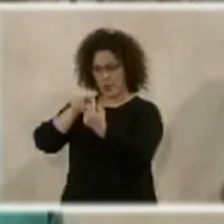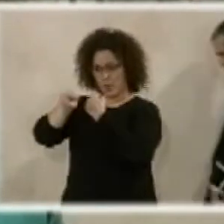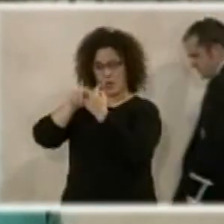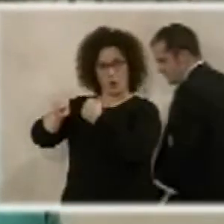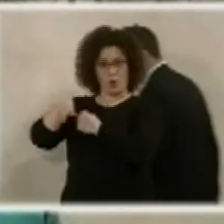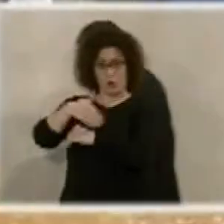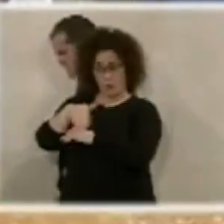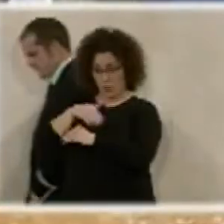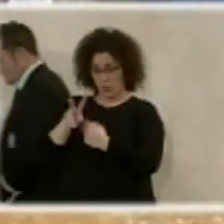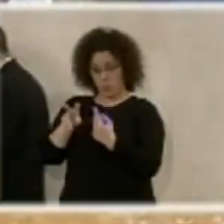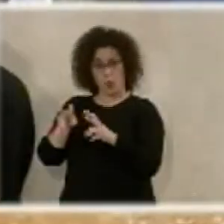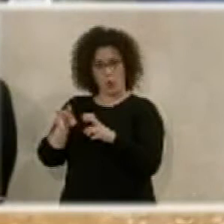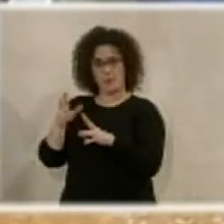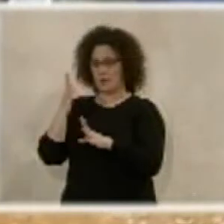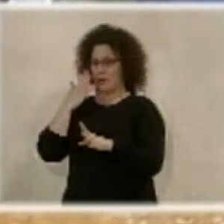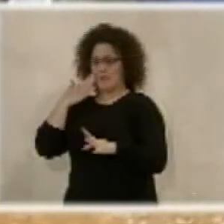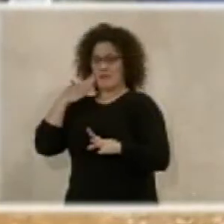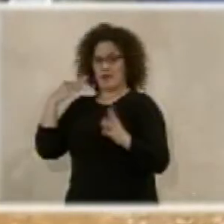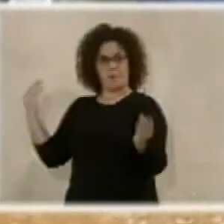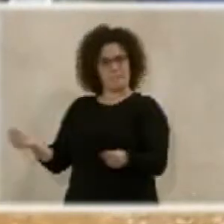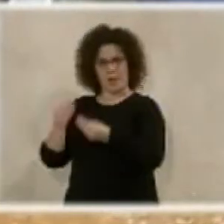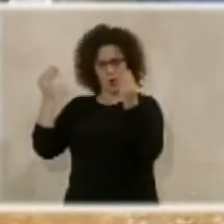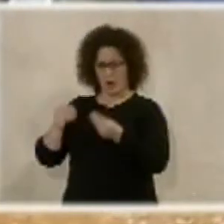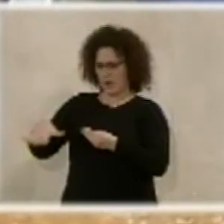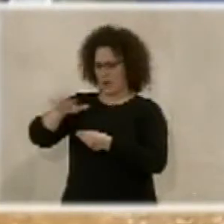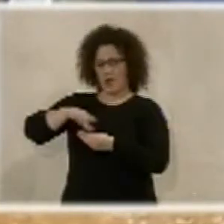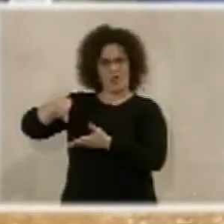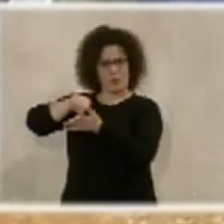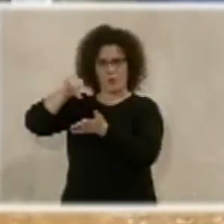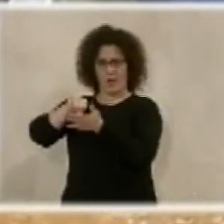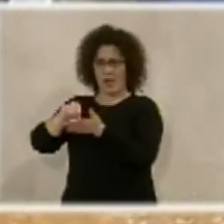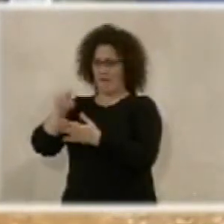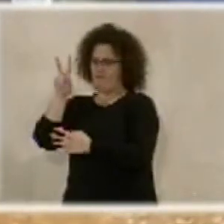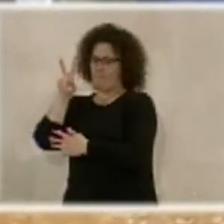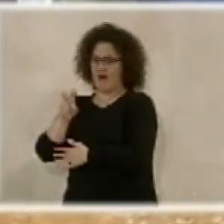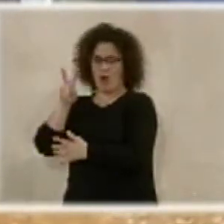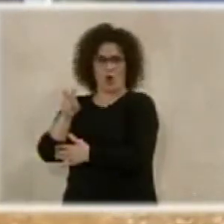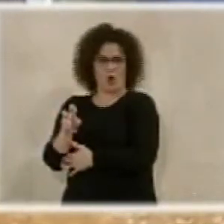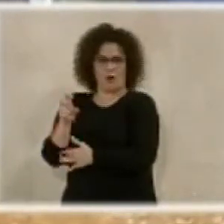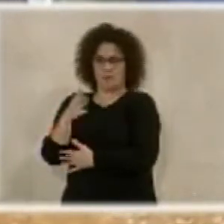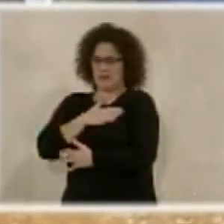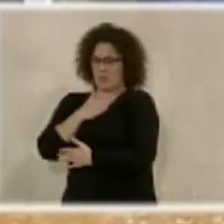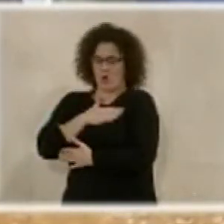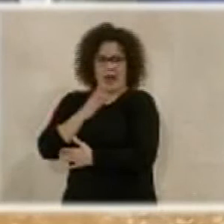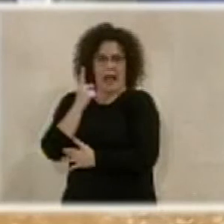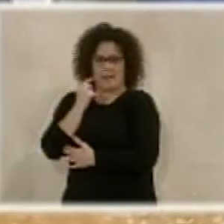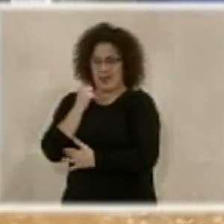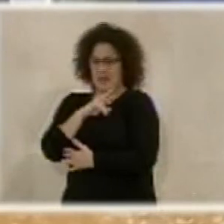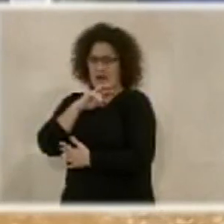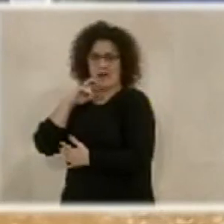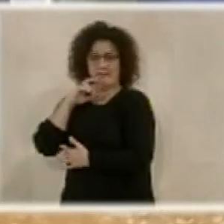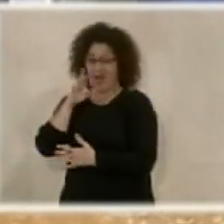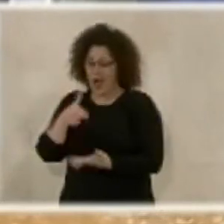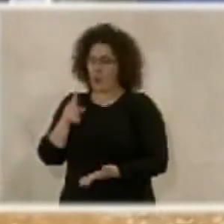Pósito y que vamos a dignificar muchísimo para la ciudad una zona con gran valor patrimonial que, sin embargo, hoy no es una zona de la que nos